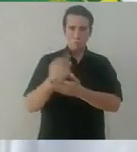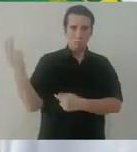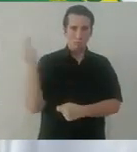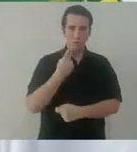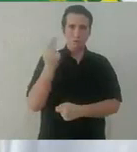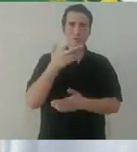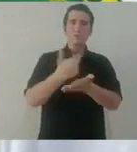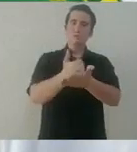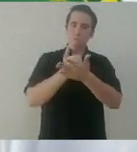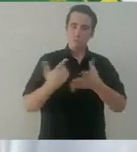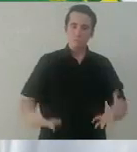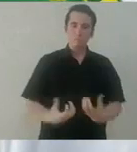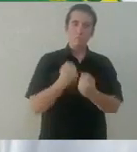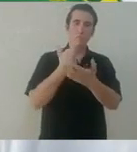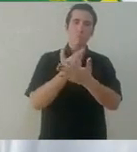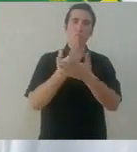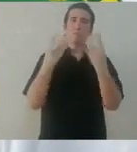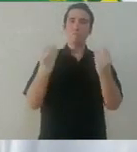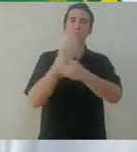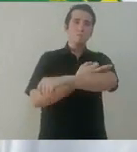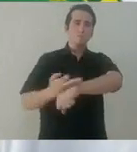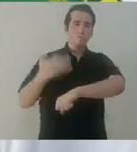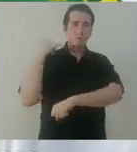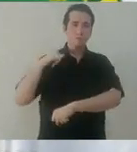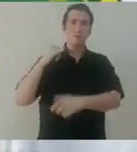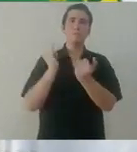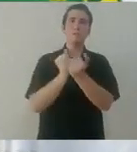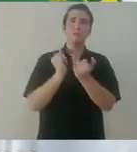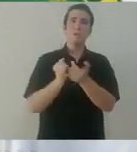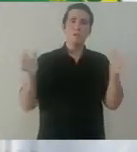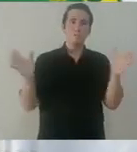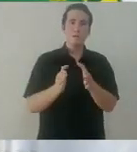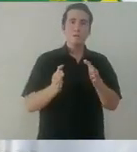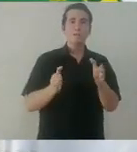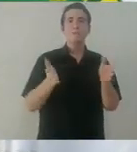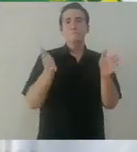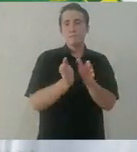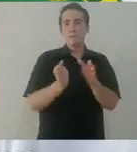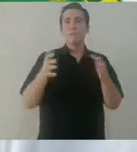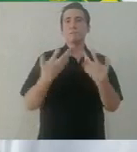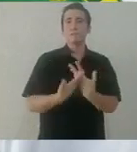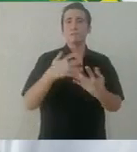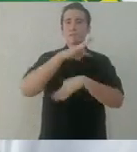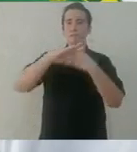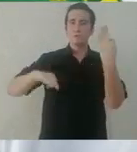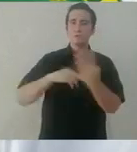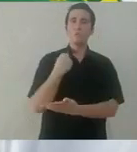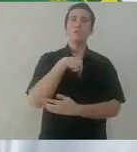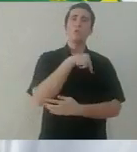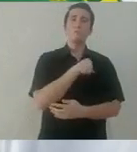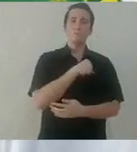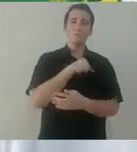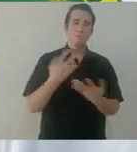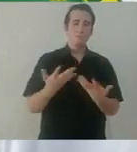emergente que nos ayuda a rescatar la economía de miles de familias yucatecas y también a las pequeñas y medianas empresas y a toda nuestra